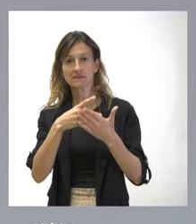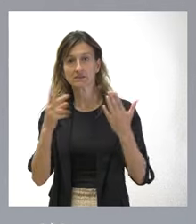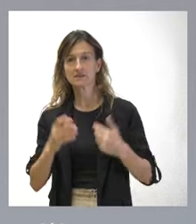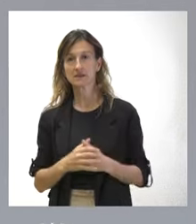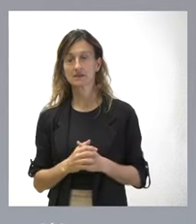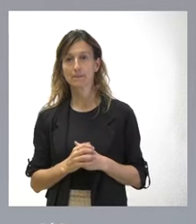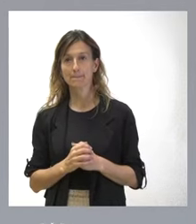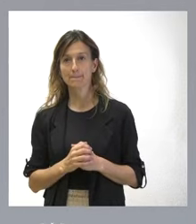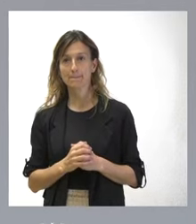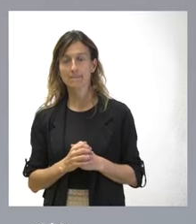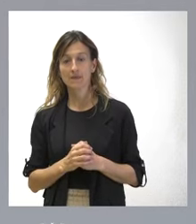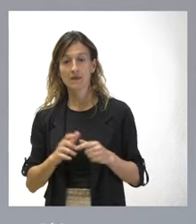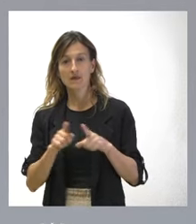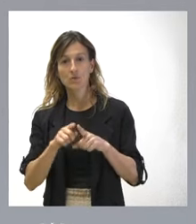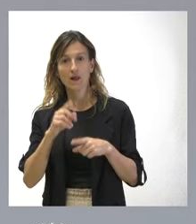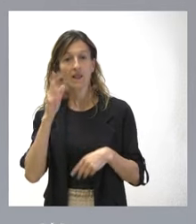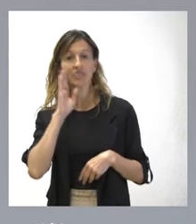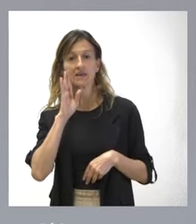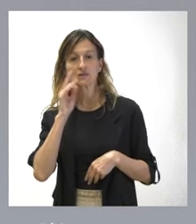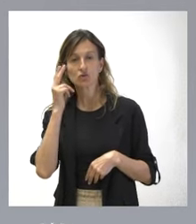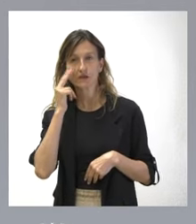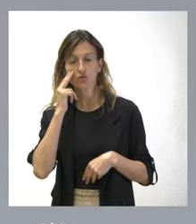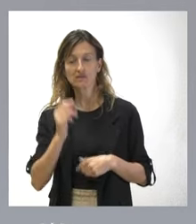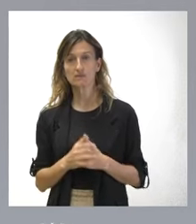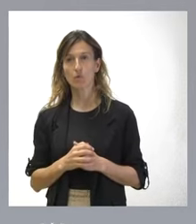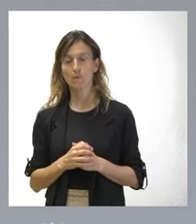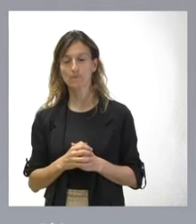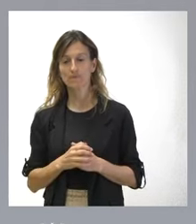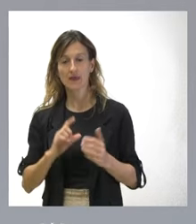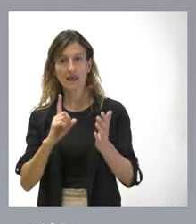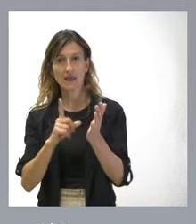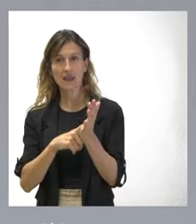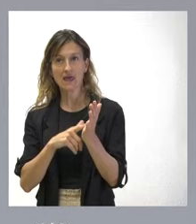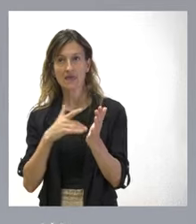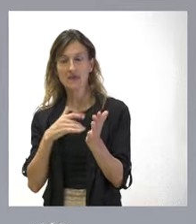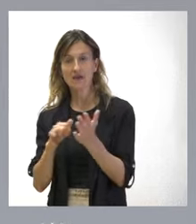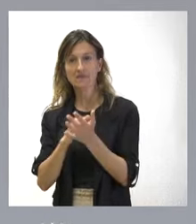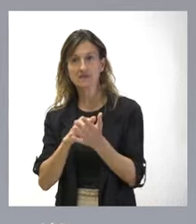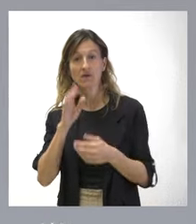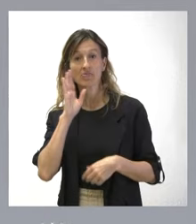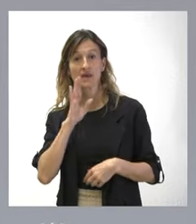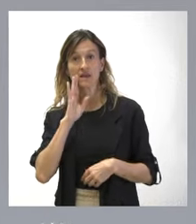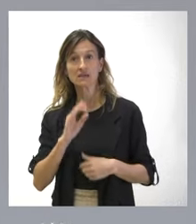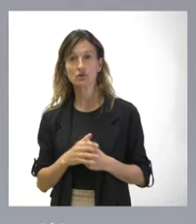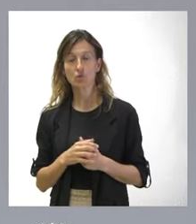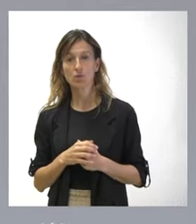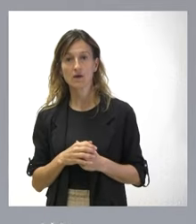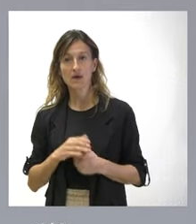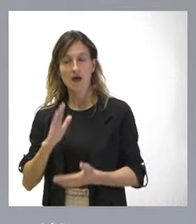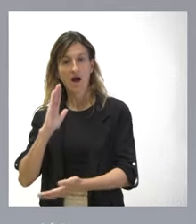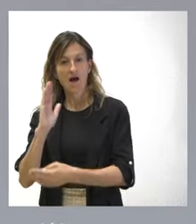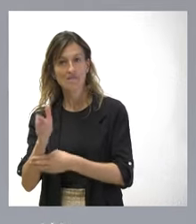Igual ocurre con el delito de terrorismo. Hace una interpretación la ley de amnistía respecto al delito de terrorismo que vulnera